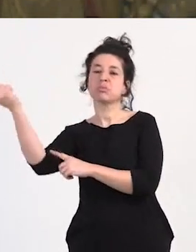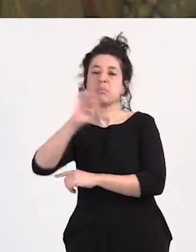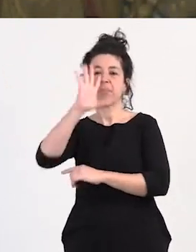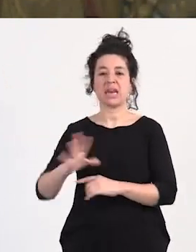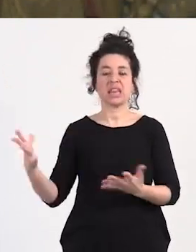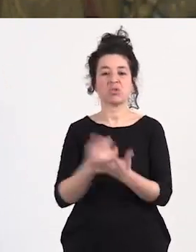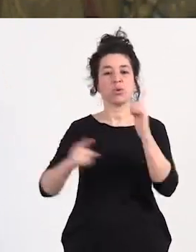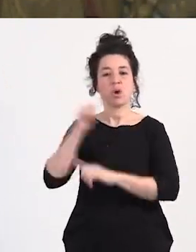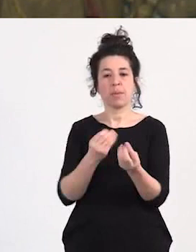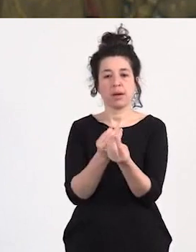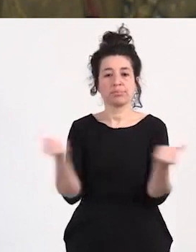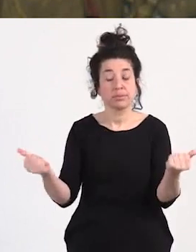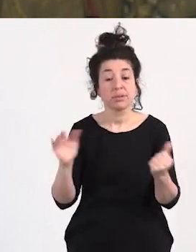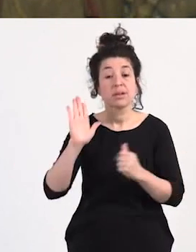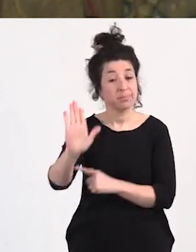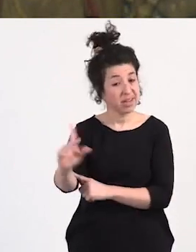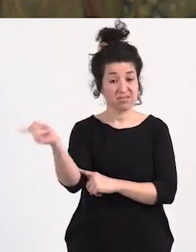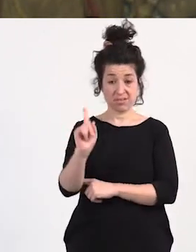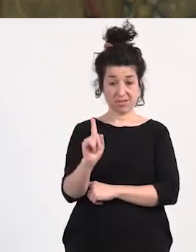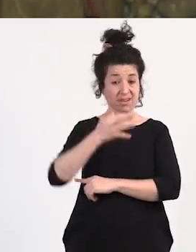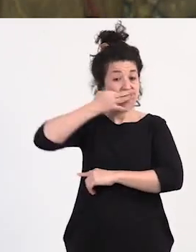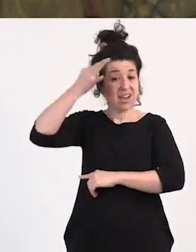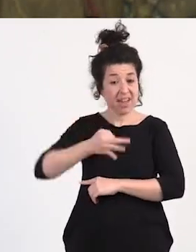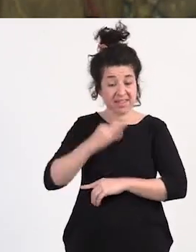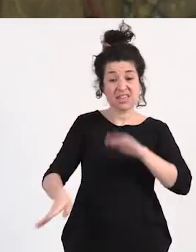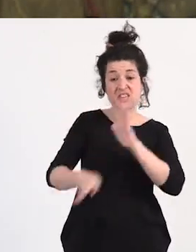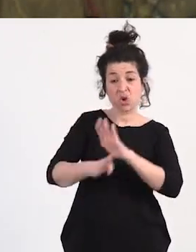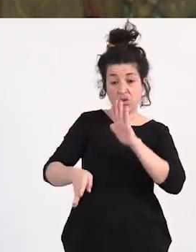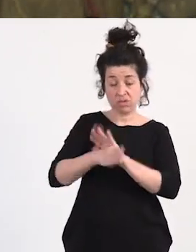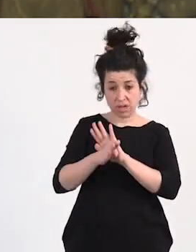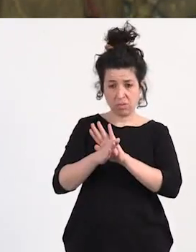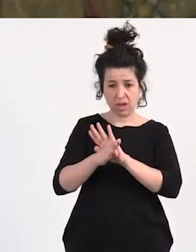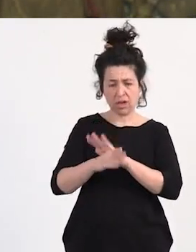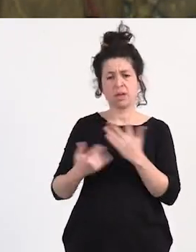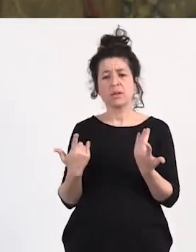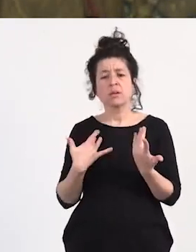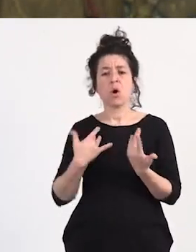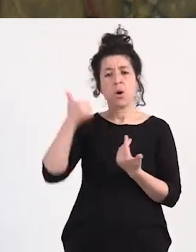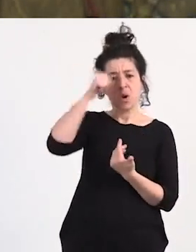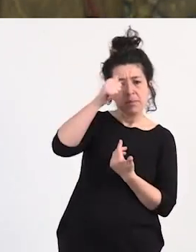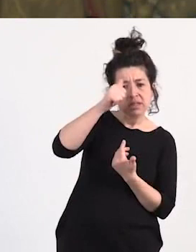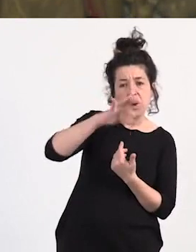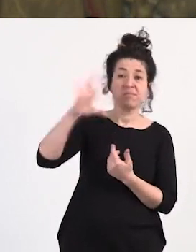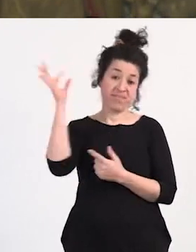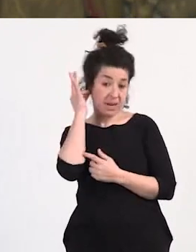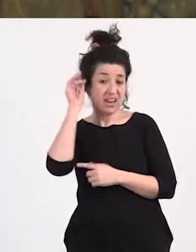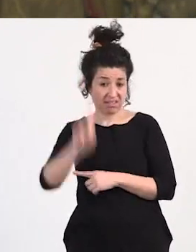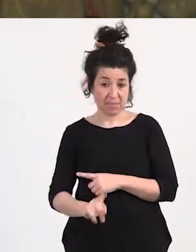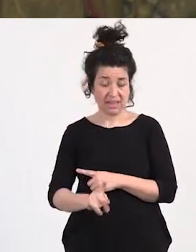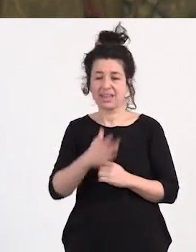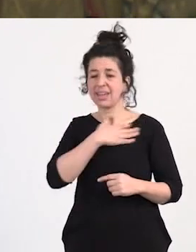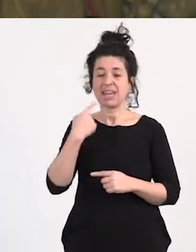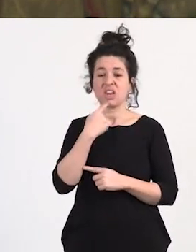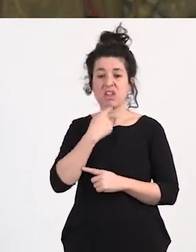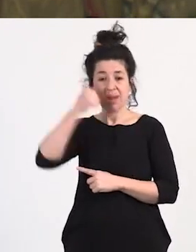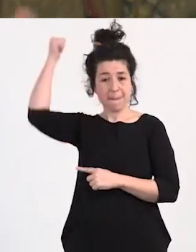lamentablemente estas cosas siguen pasando la intervención masculina no solamente masculina sino también femenina el machismo